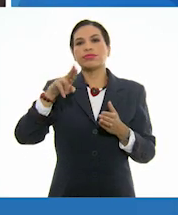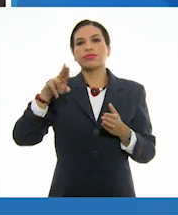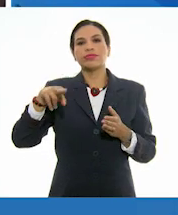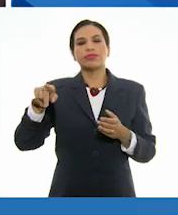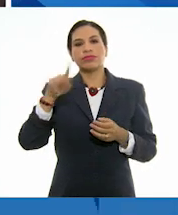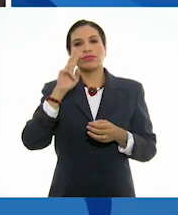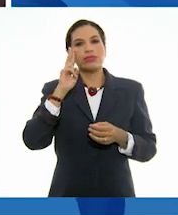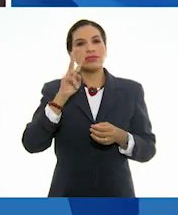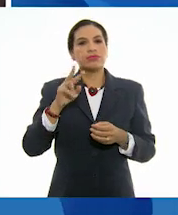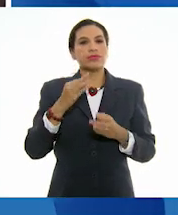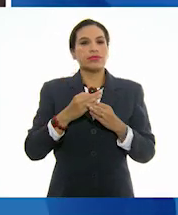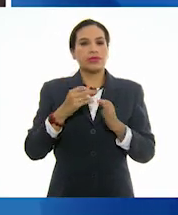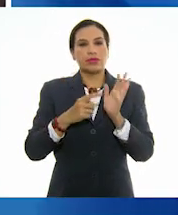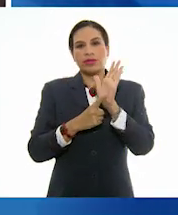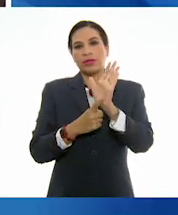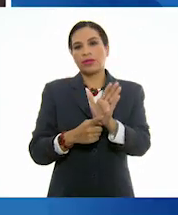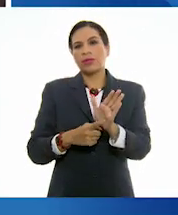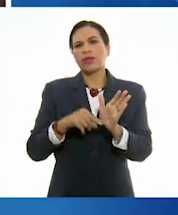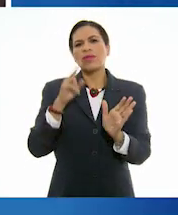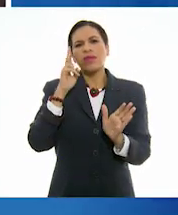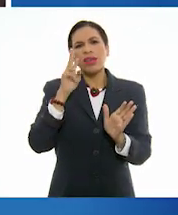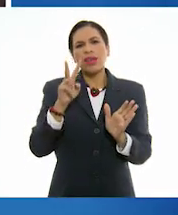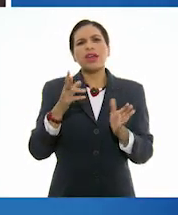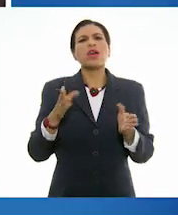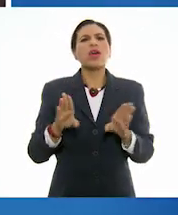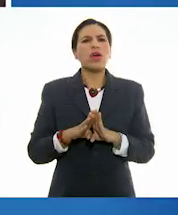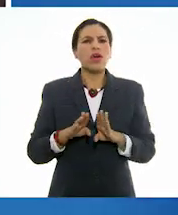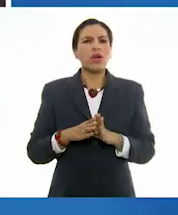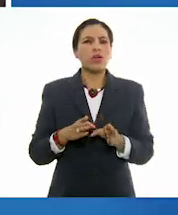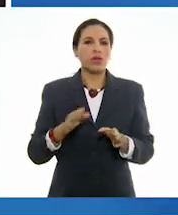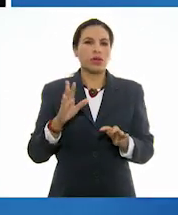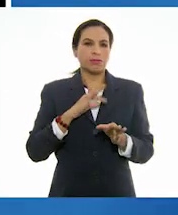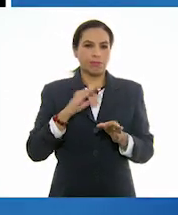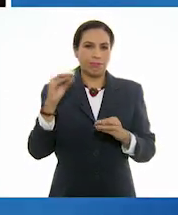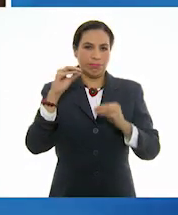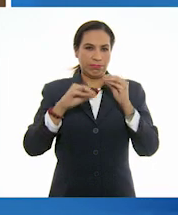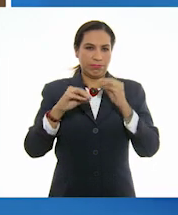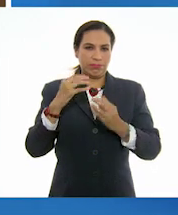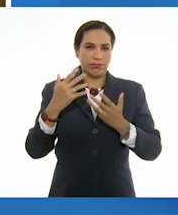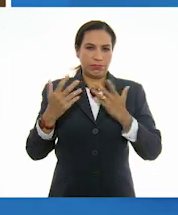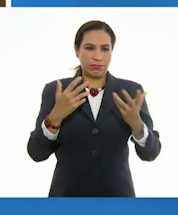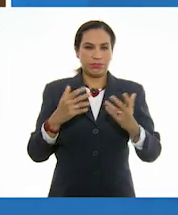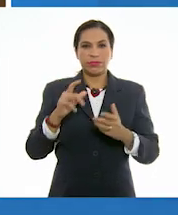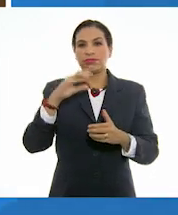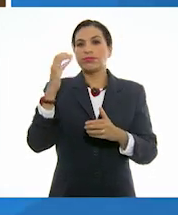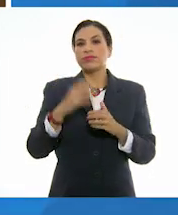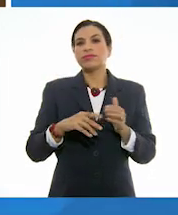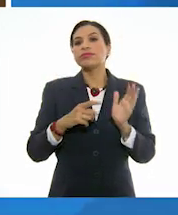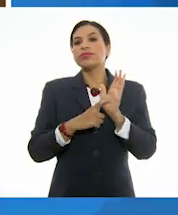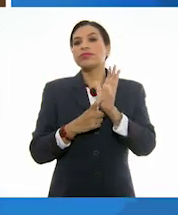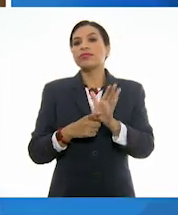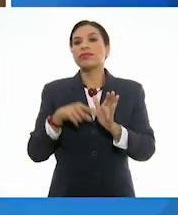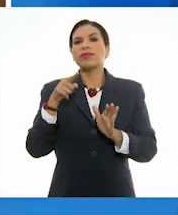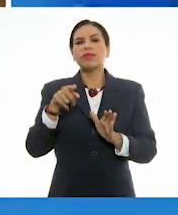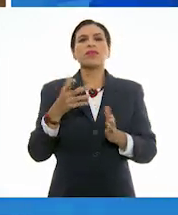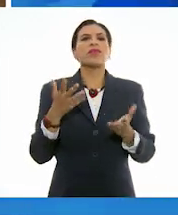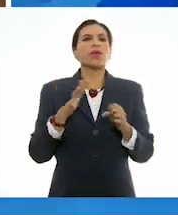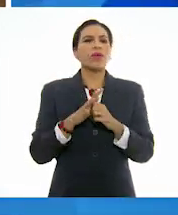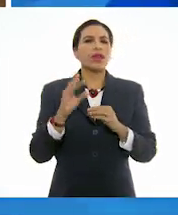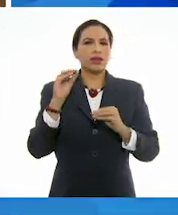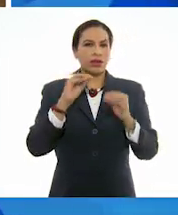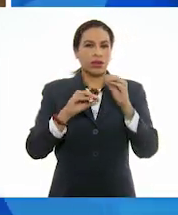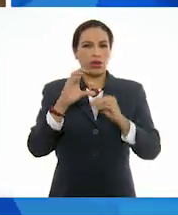personal que les estoy mostrando para ver cómo yo manejo la composición. Y para terminar les voy a mostrar esta composición